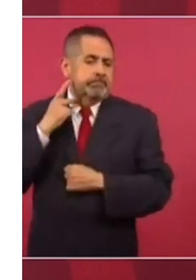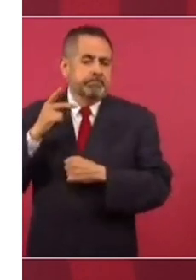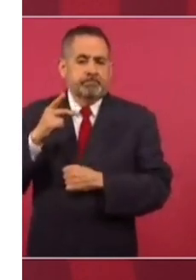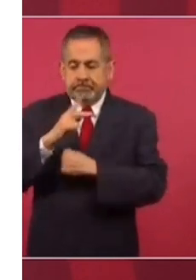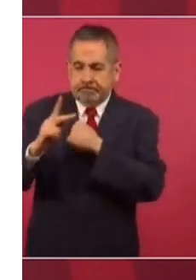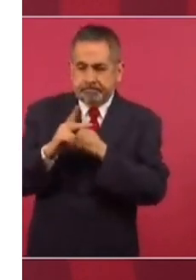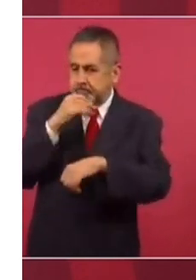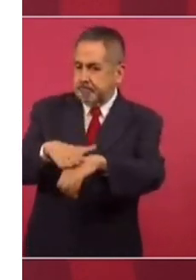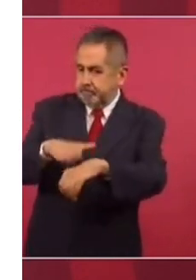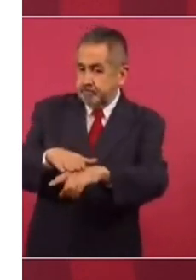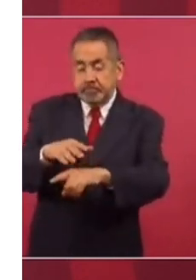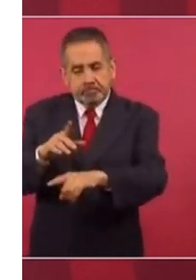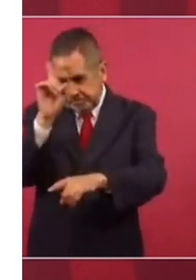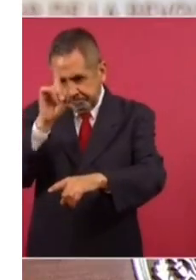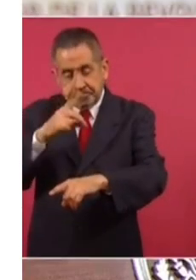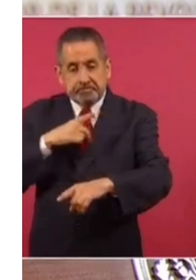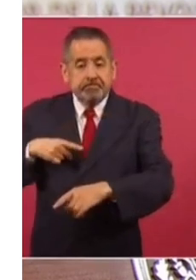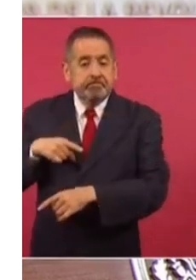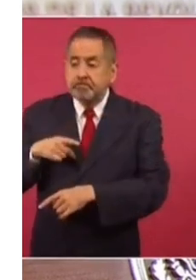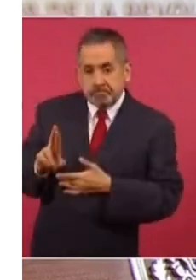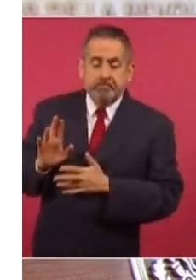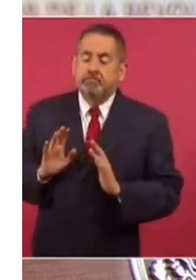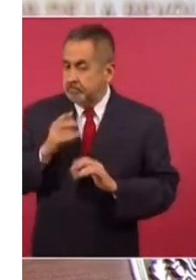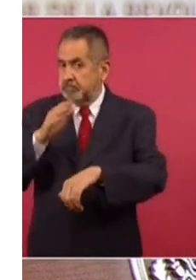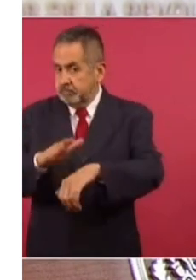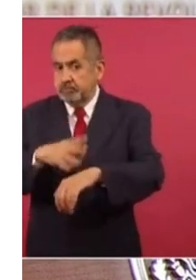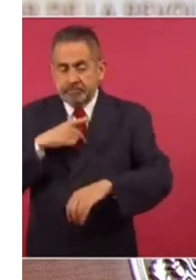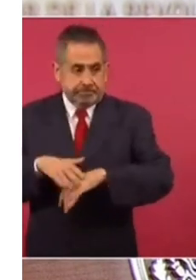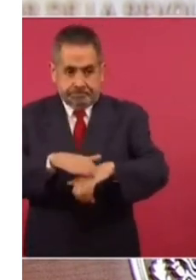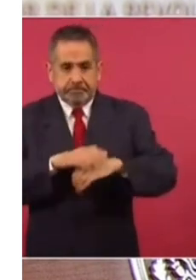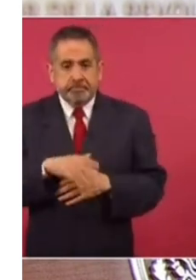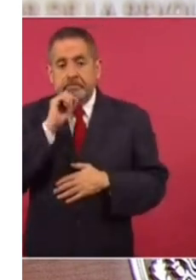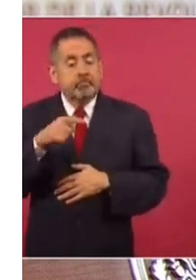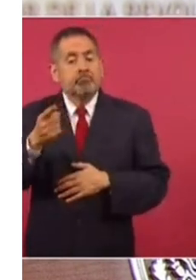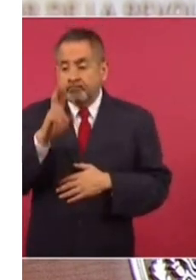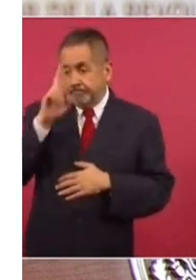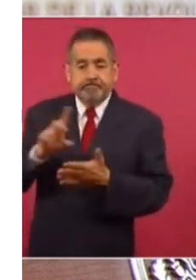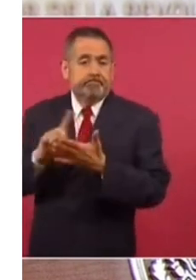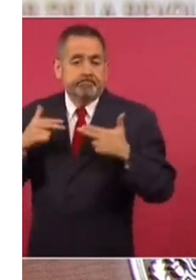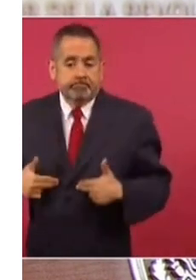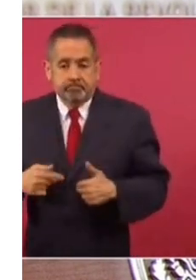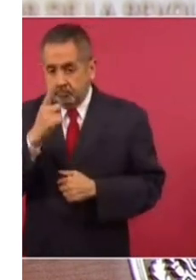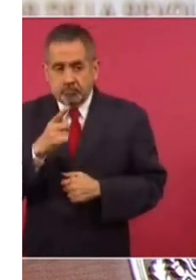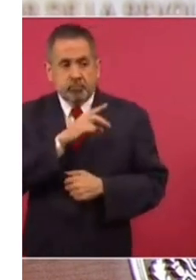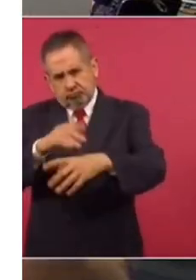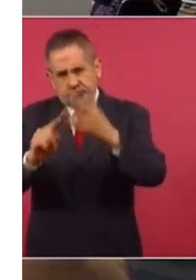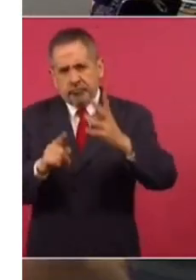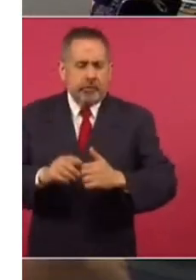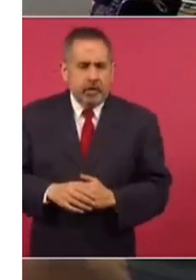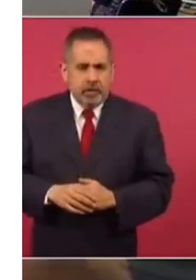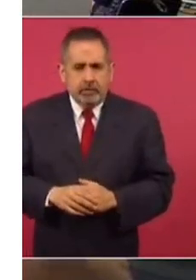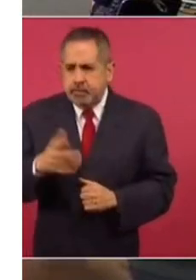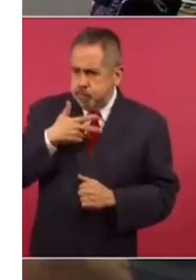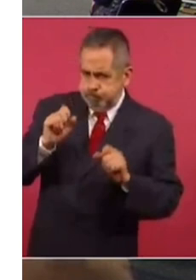de que se respete el voto de los ciudadanos. Y también que se respeten los derechos humanos, que no se reprima al pueblo.